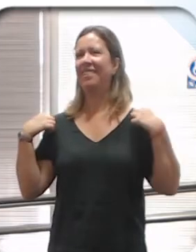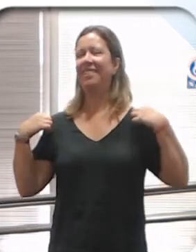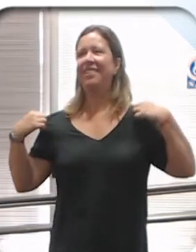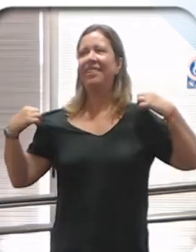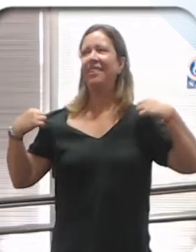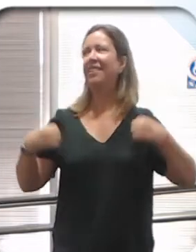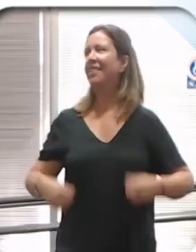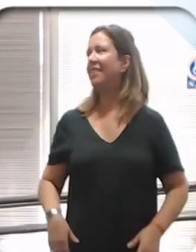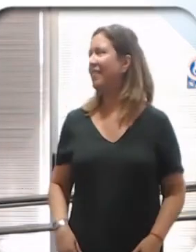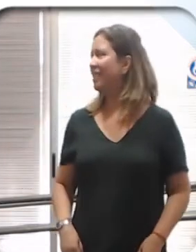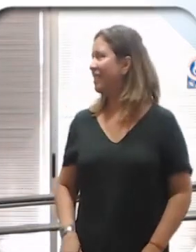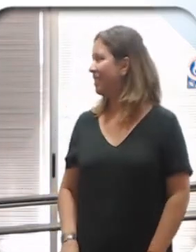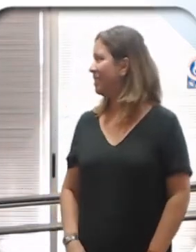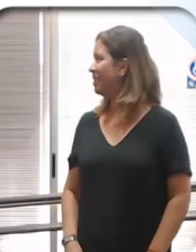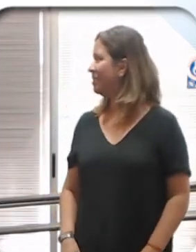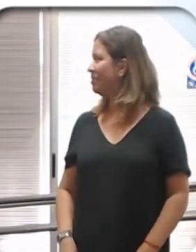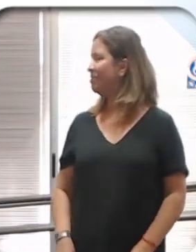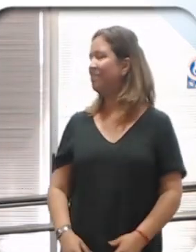Antes de entrar.